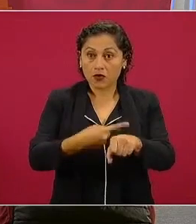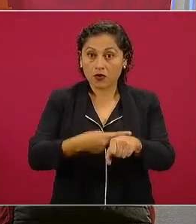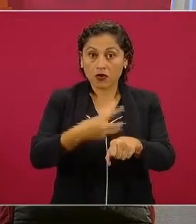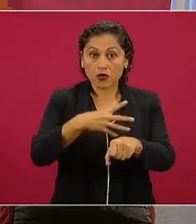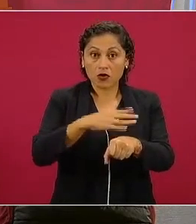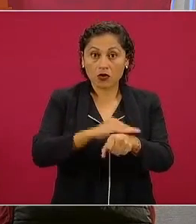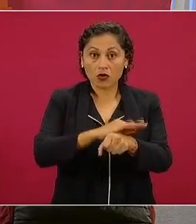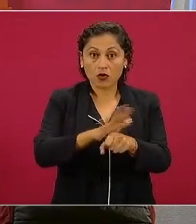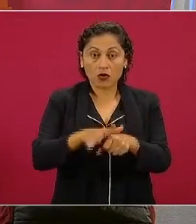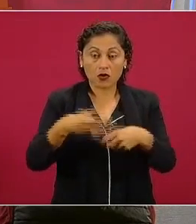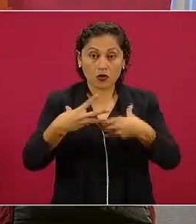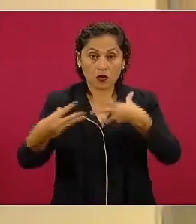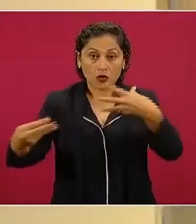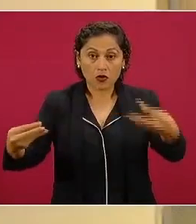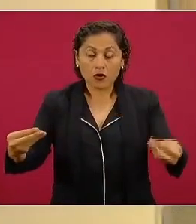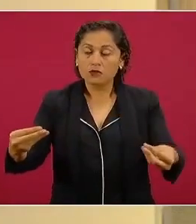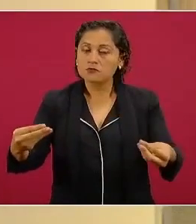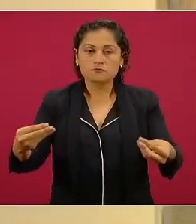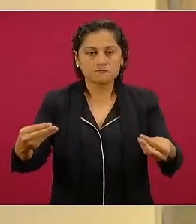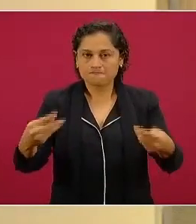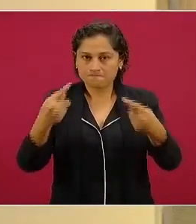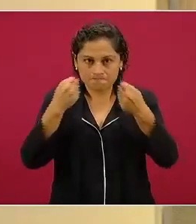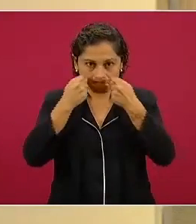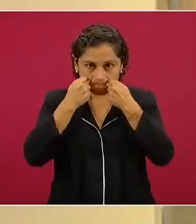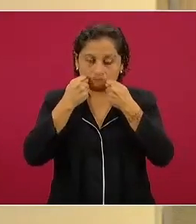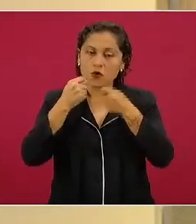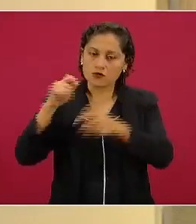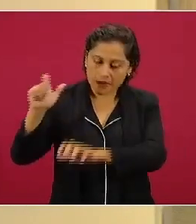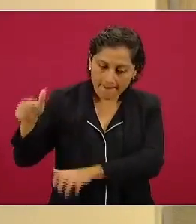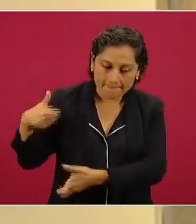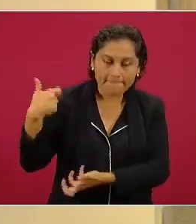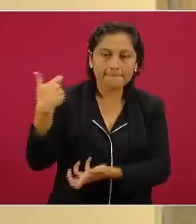más recursos para la salud,